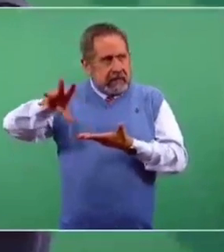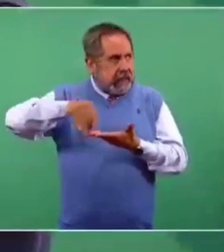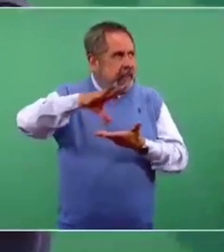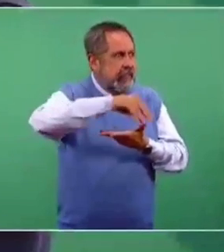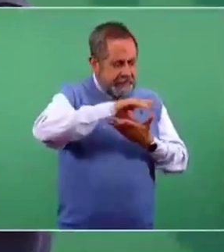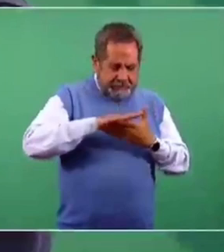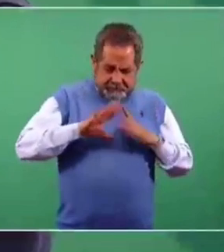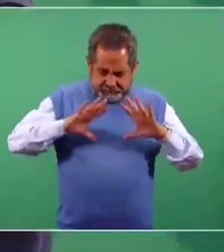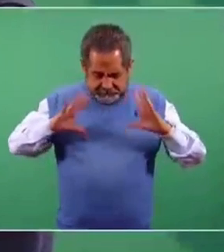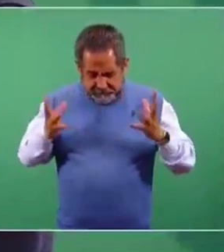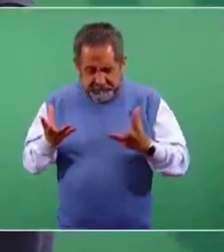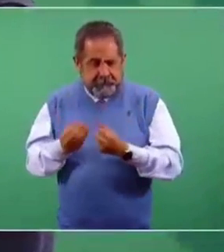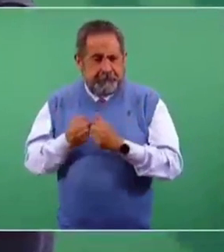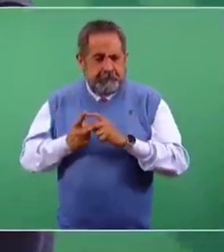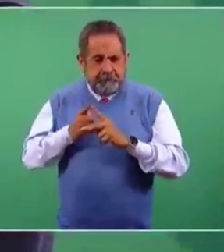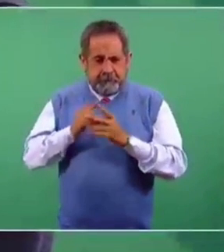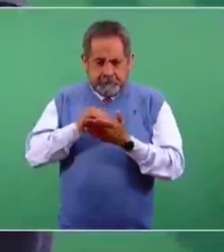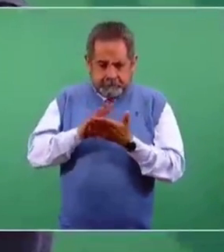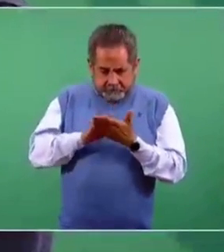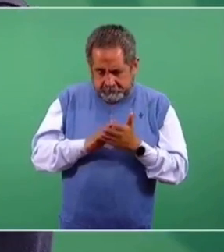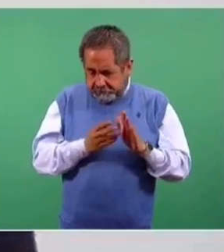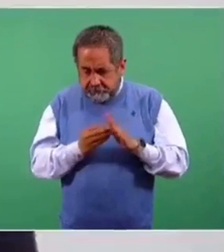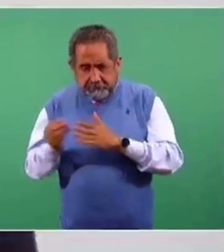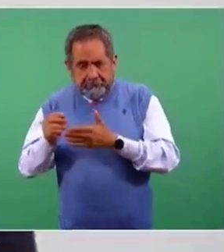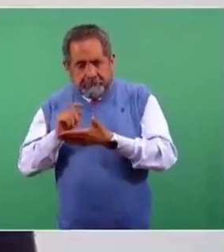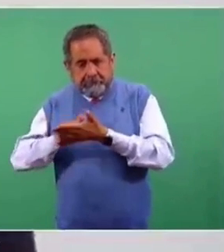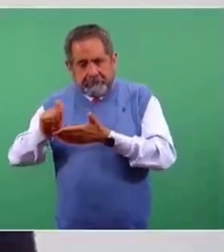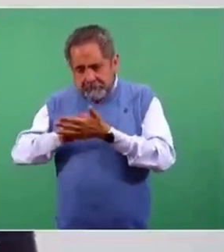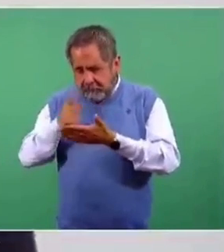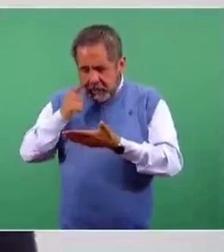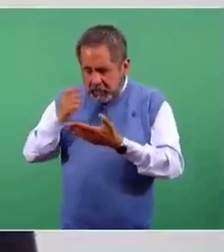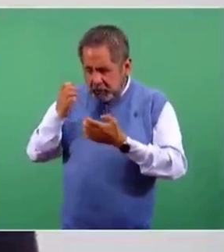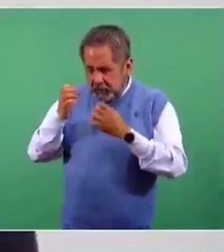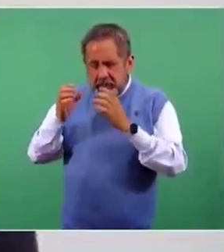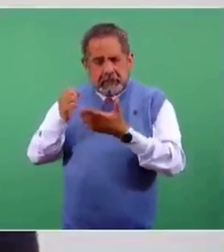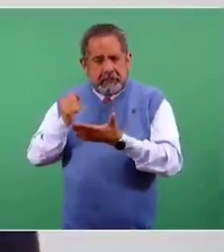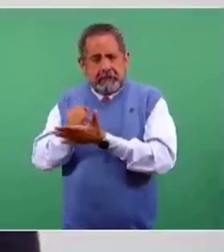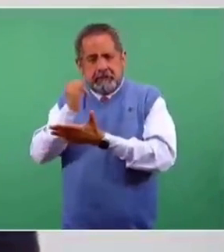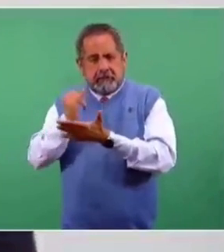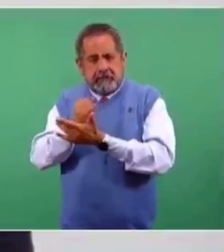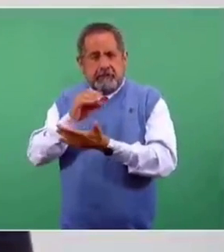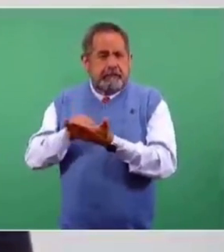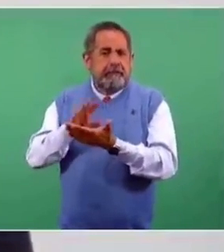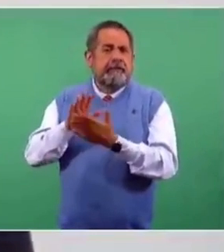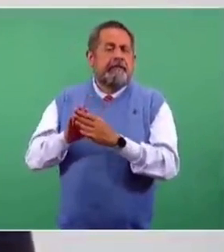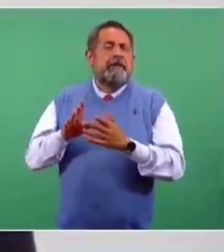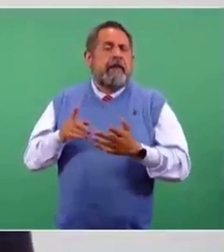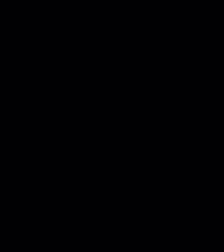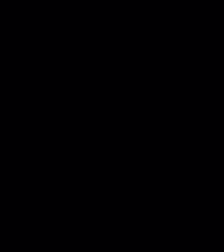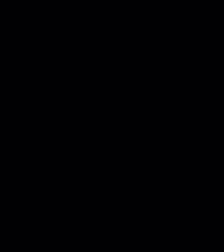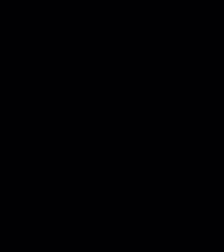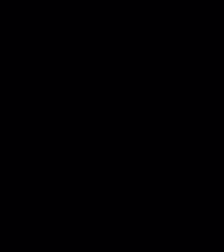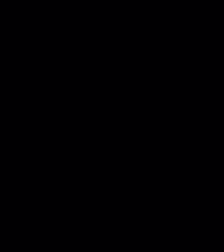y los hace transitar por un proceso de dictaminación a través del cual se está asignado.